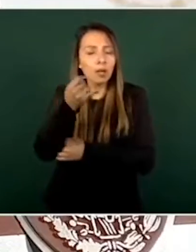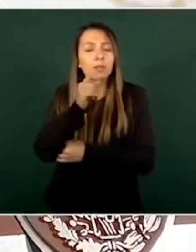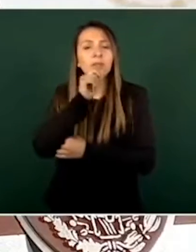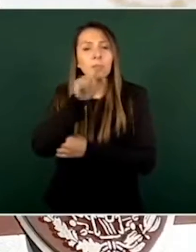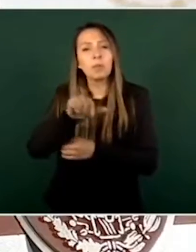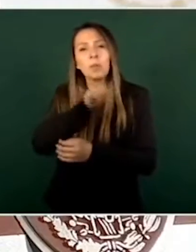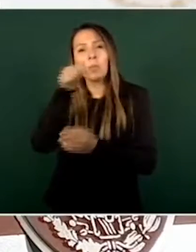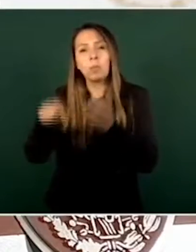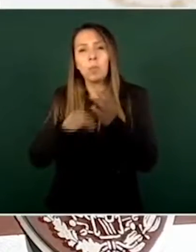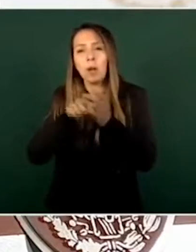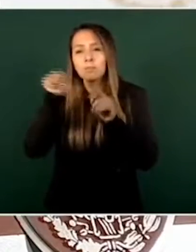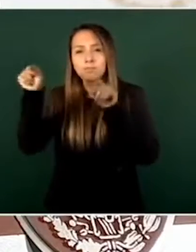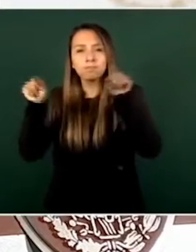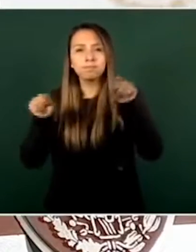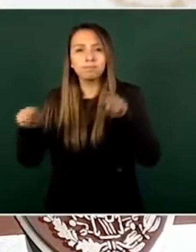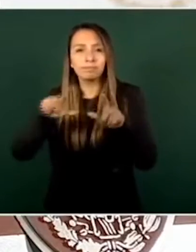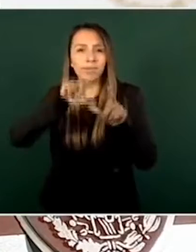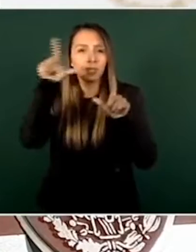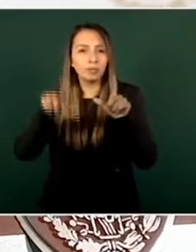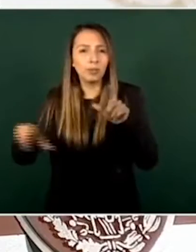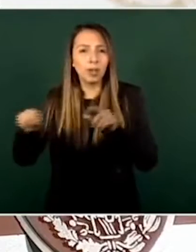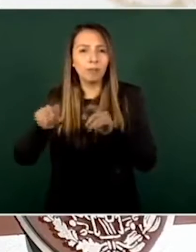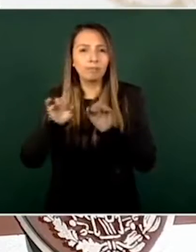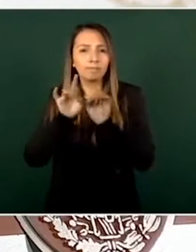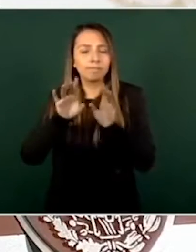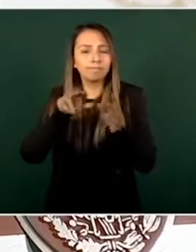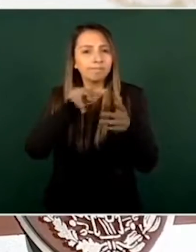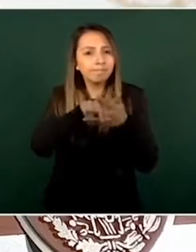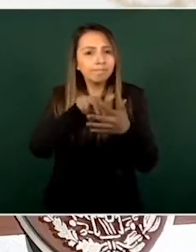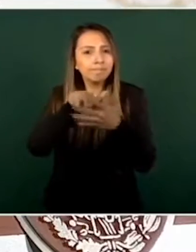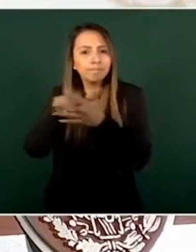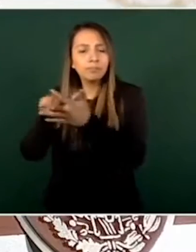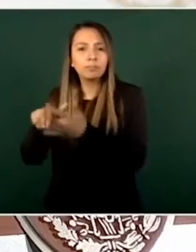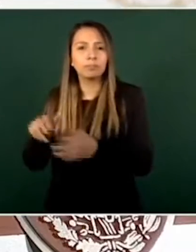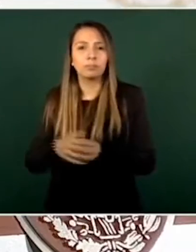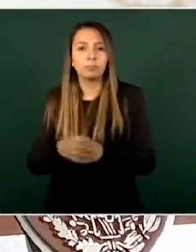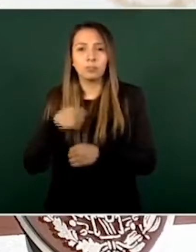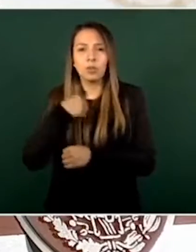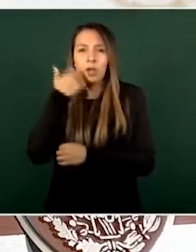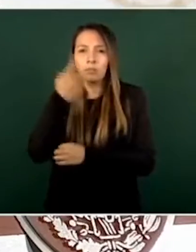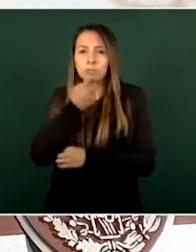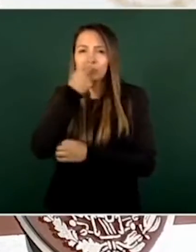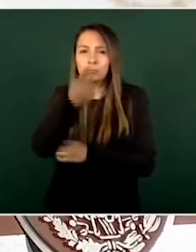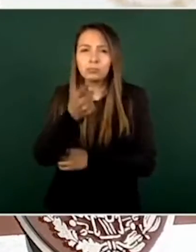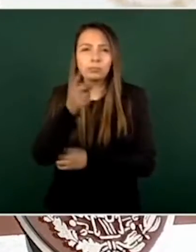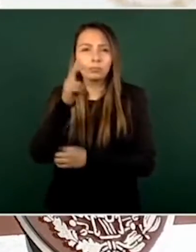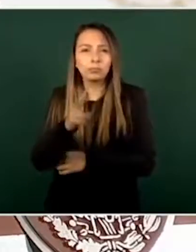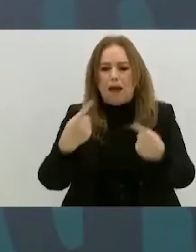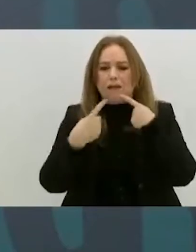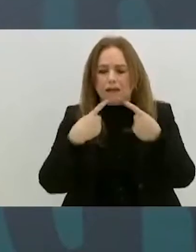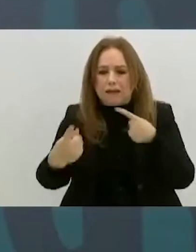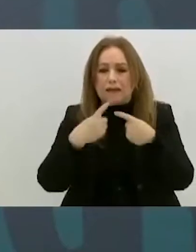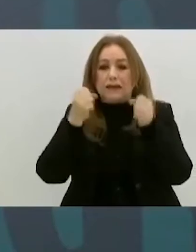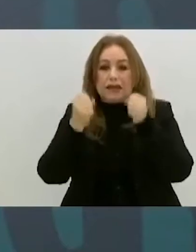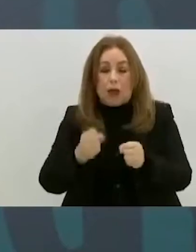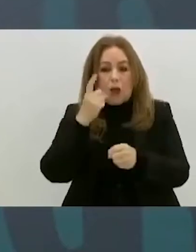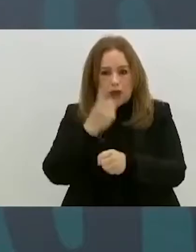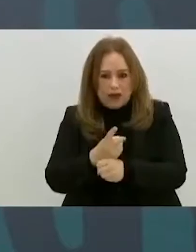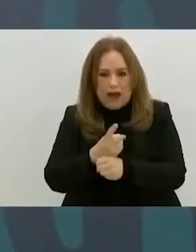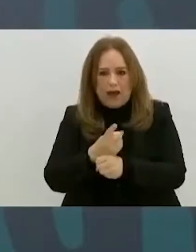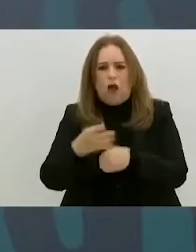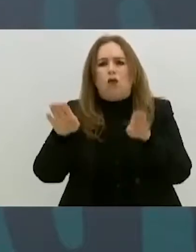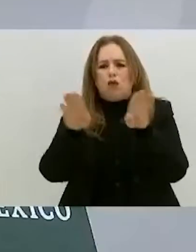Ciudadana, Rosicela Rodríguez. En conferencia, la funcionaria federal informó que de acuerdo con los datos de marzo, se registraron 2